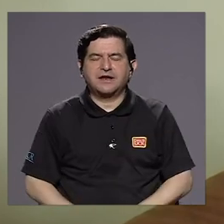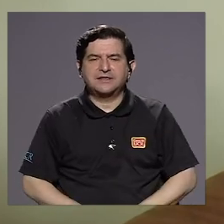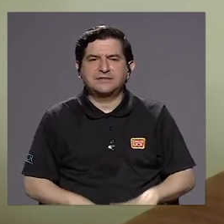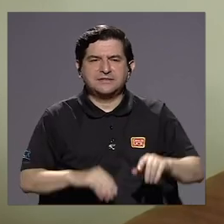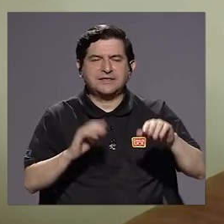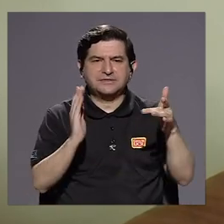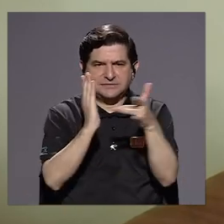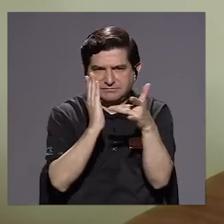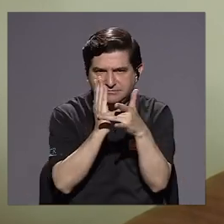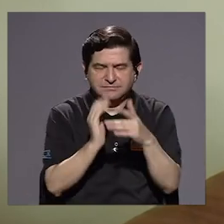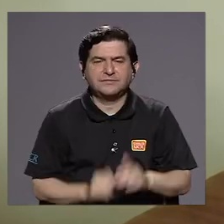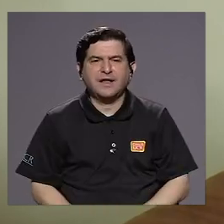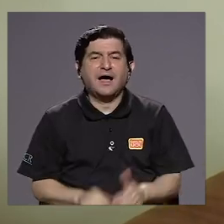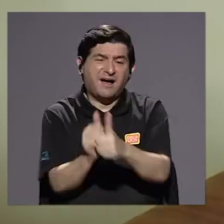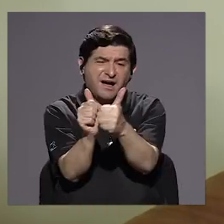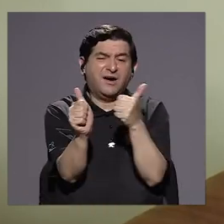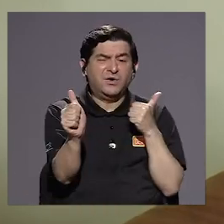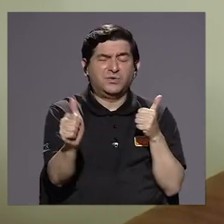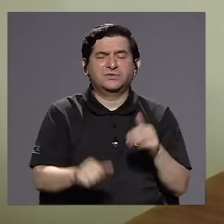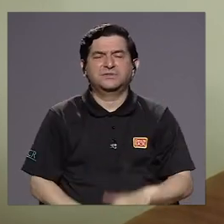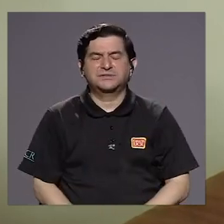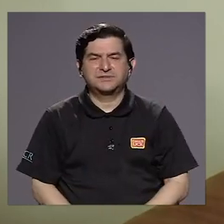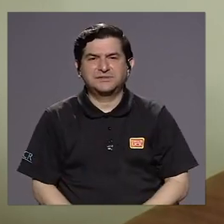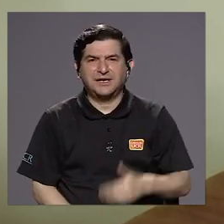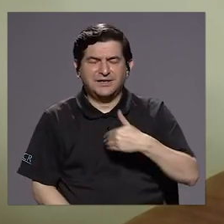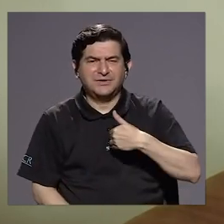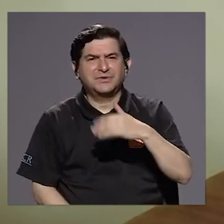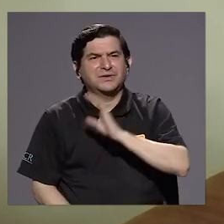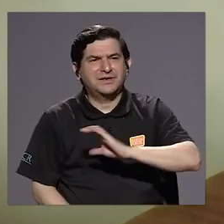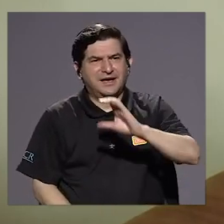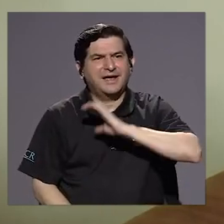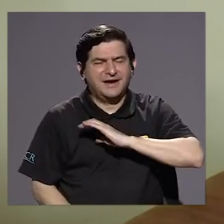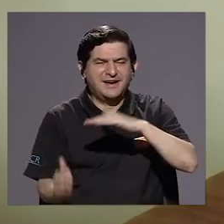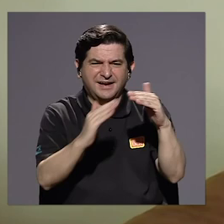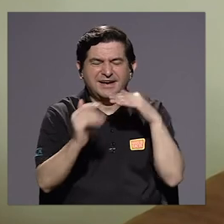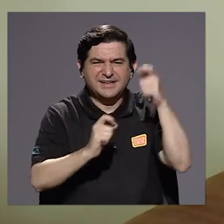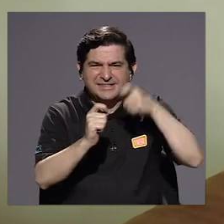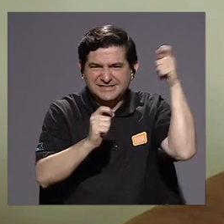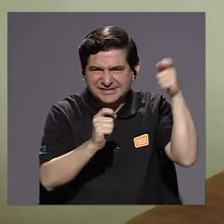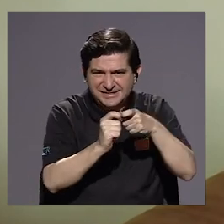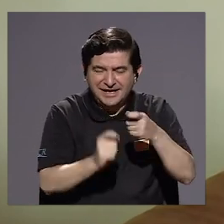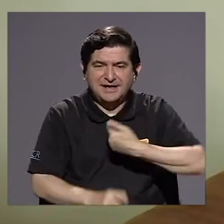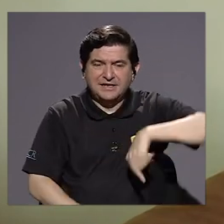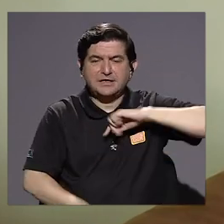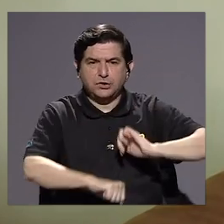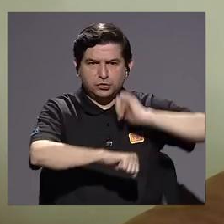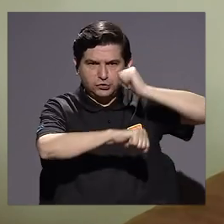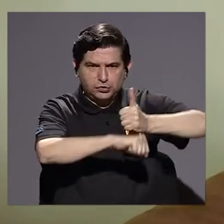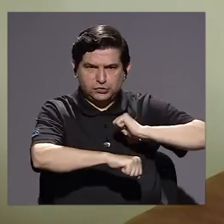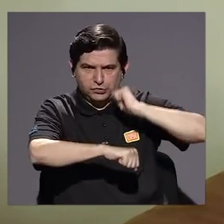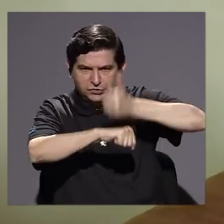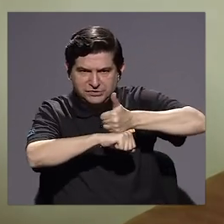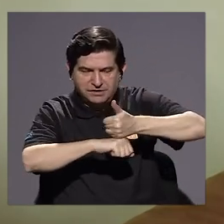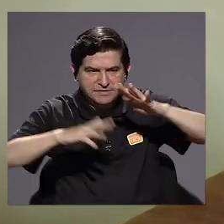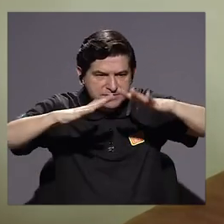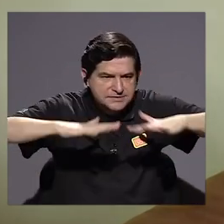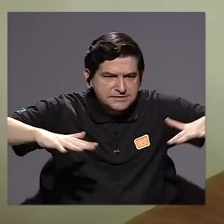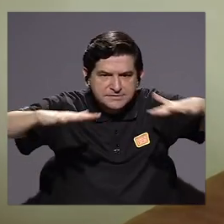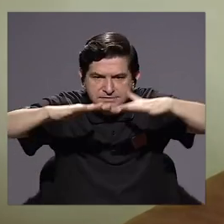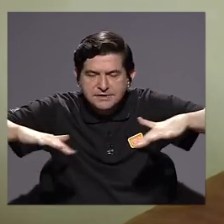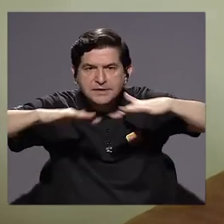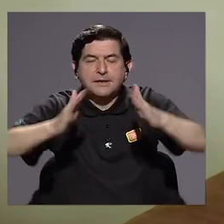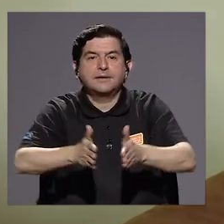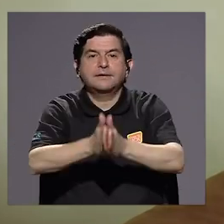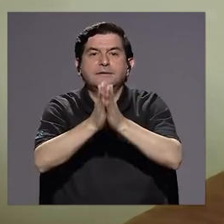Hay un rezago en las características de la población y aquí estamos definiendo esos escenarios y